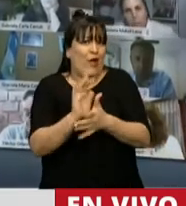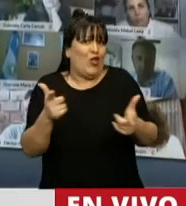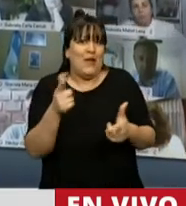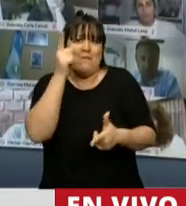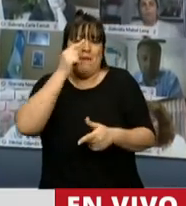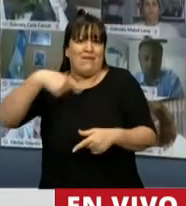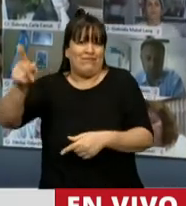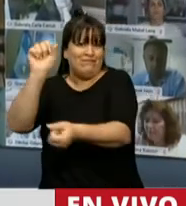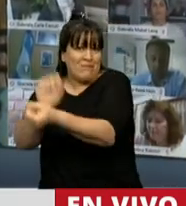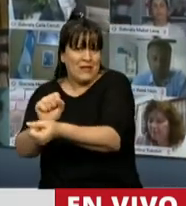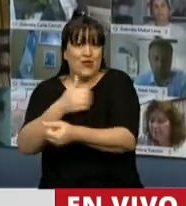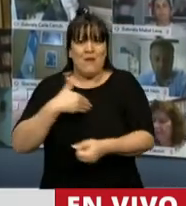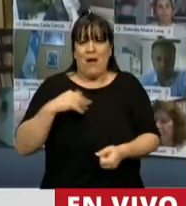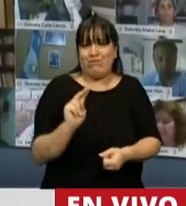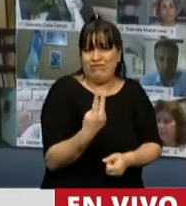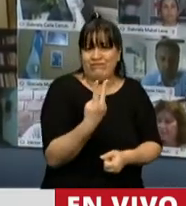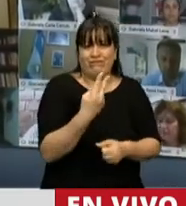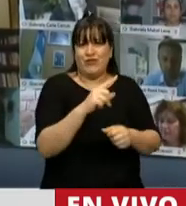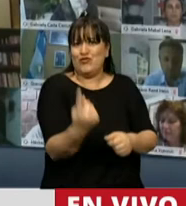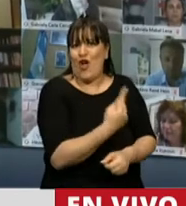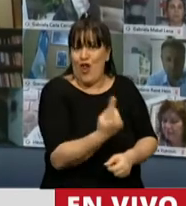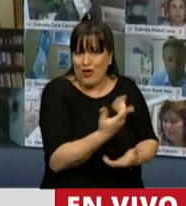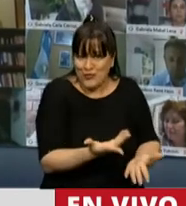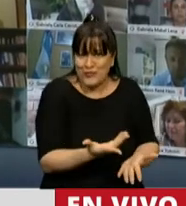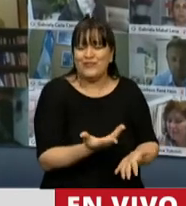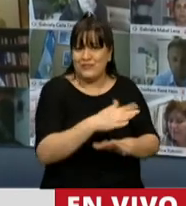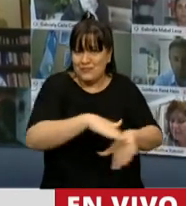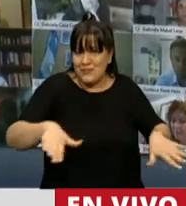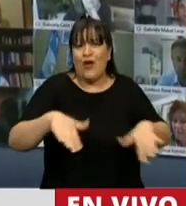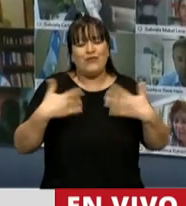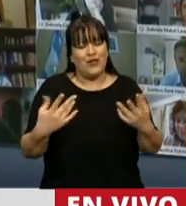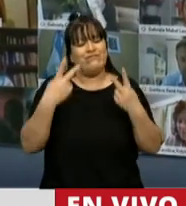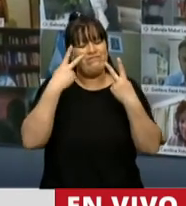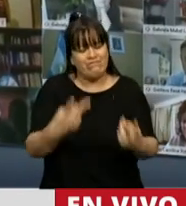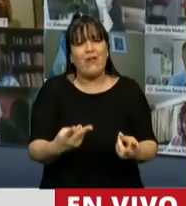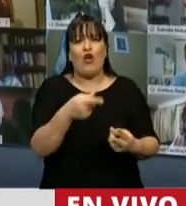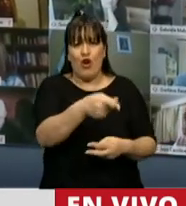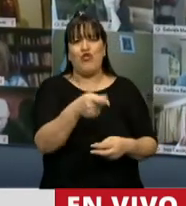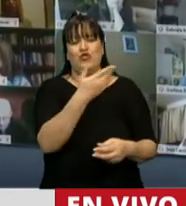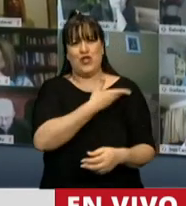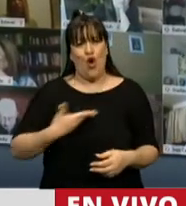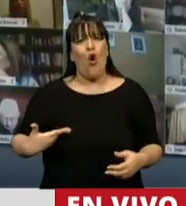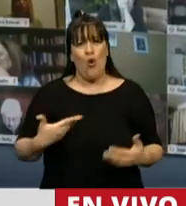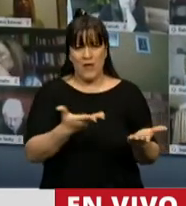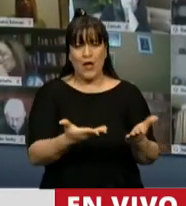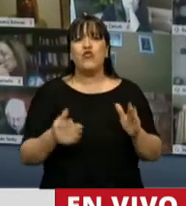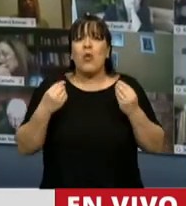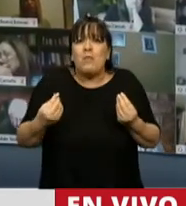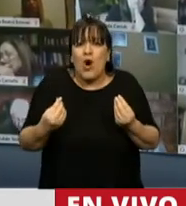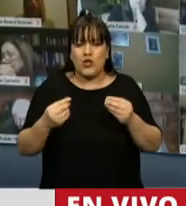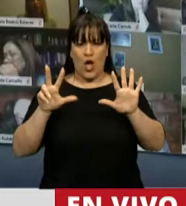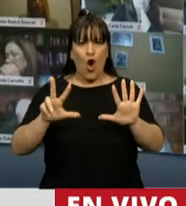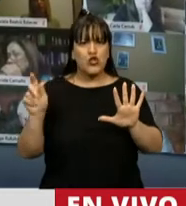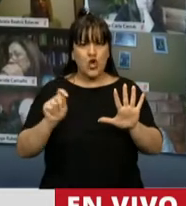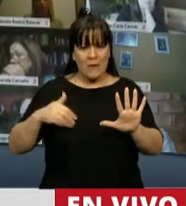quiero expresar un especial reconocimiento a nuestro gobierno, porque en solo 8 meses de